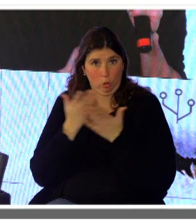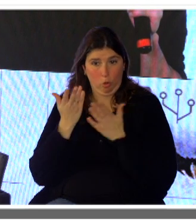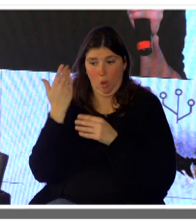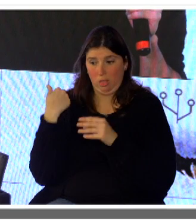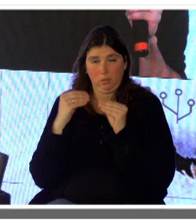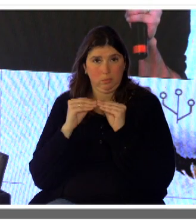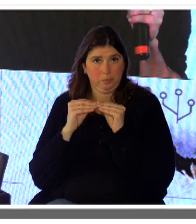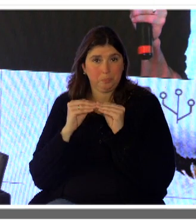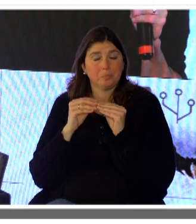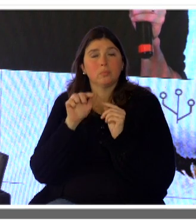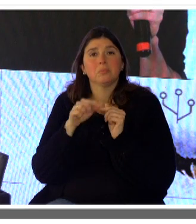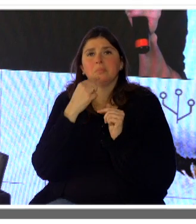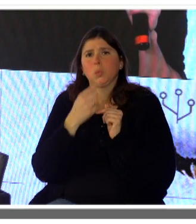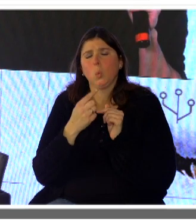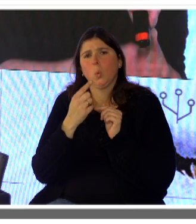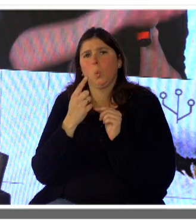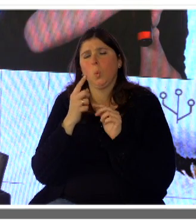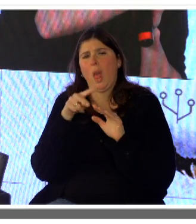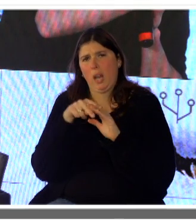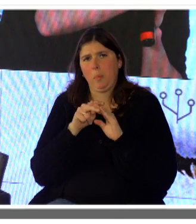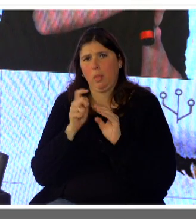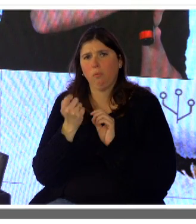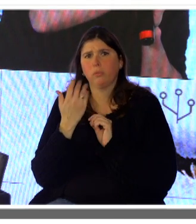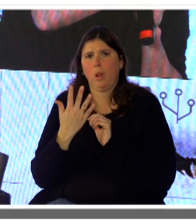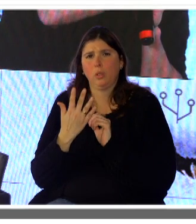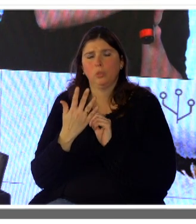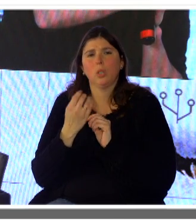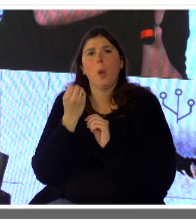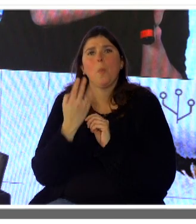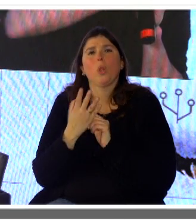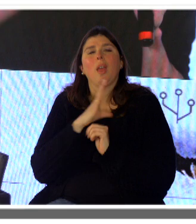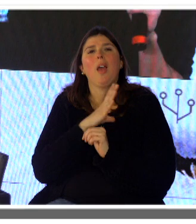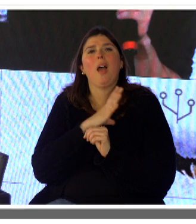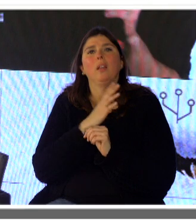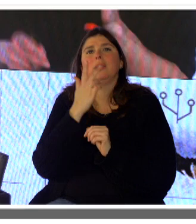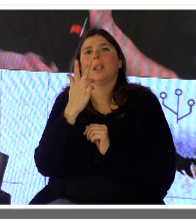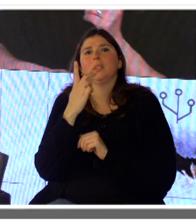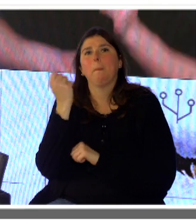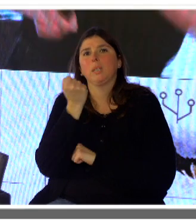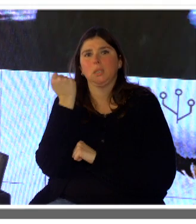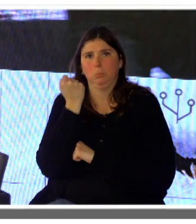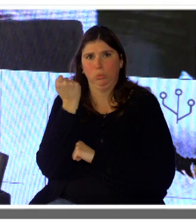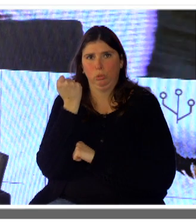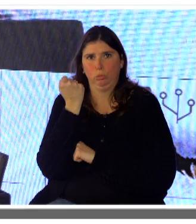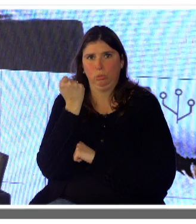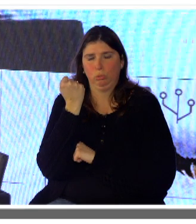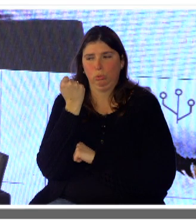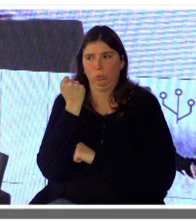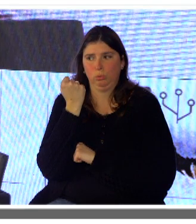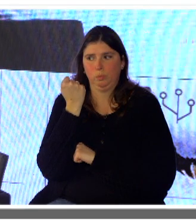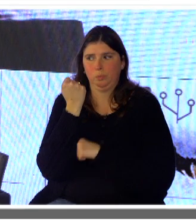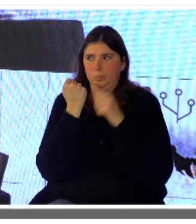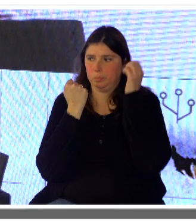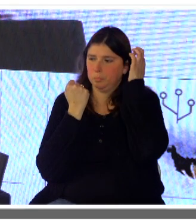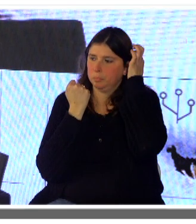una herramienta muy valiosa. Apoyada, en este caso, en tres principios que están allí, me voy a parar porque veo